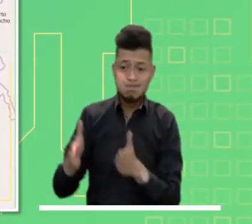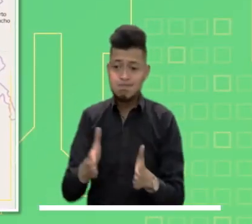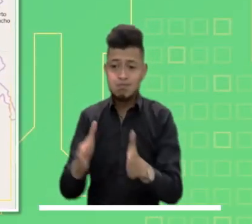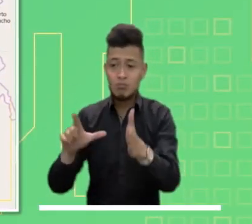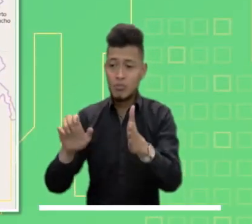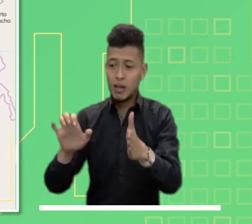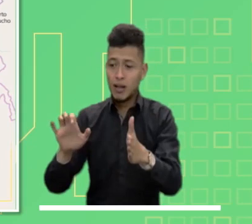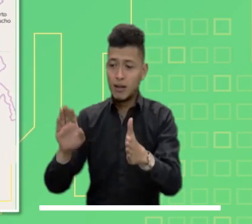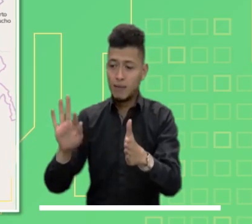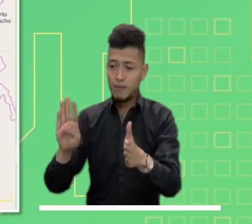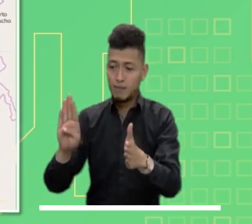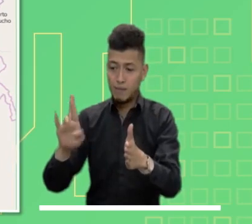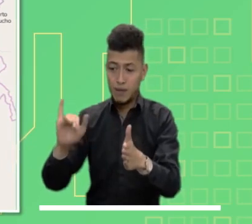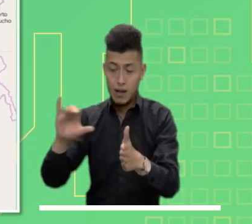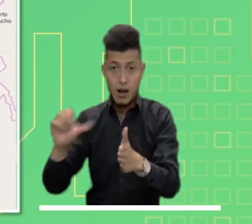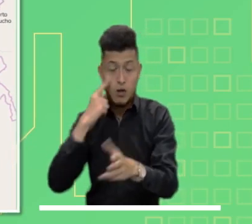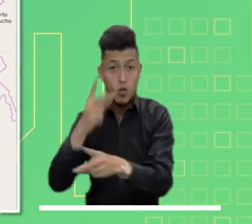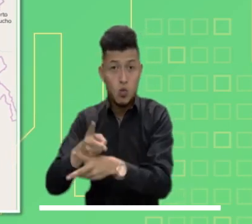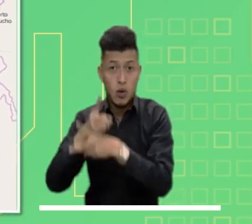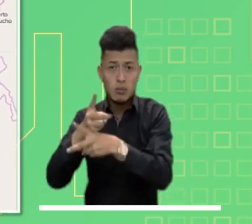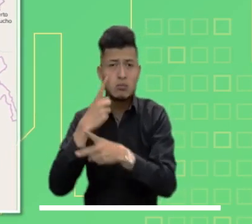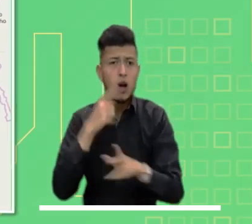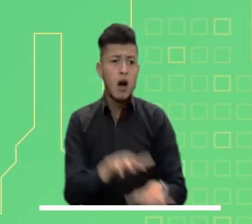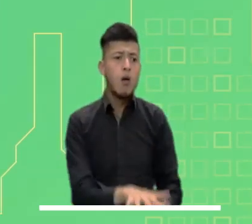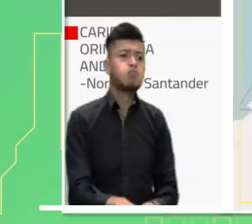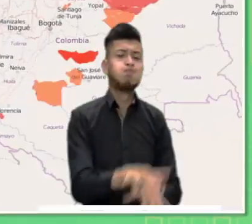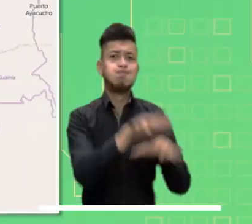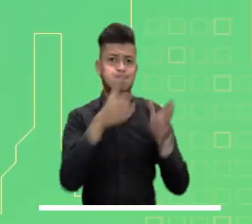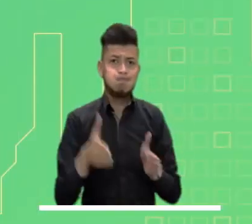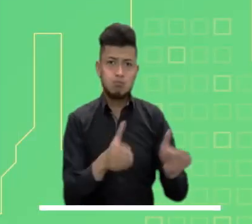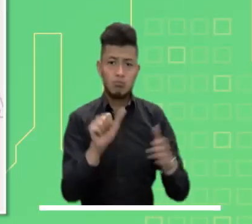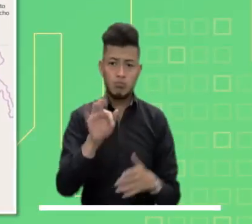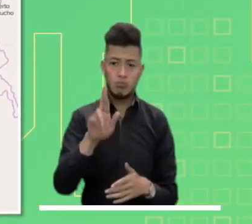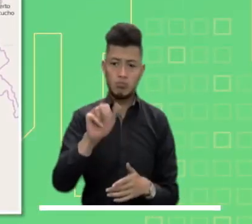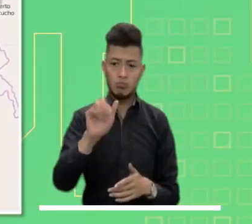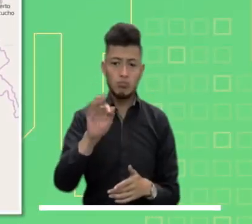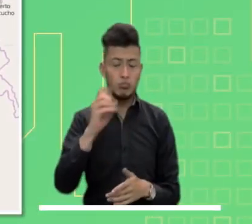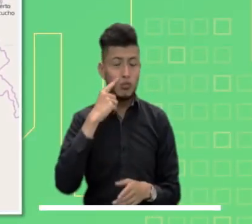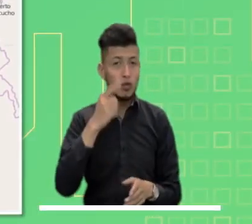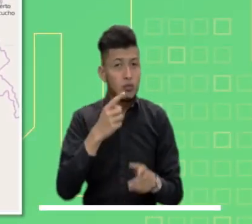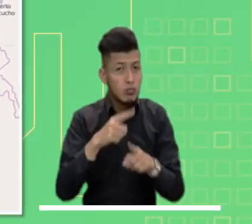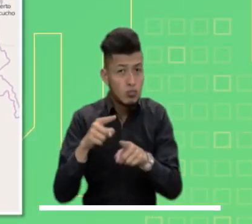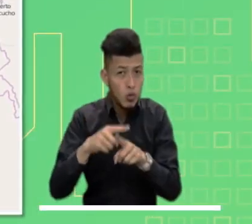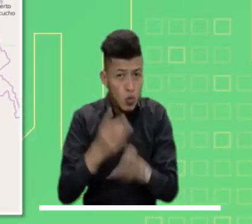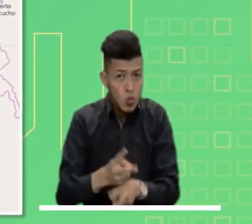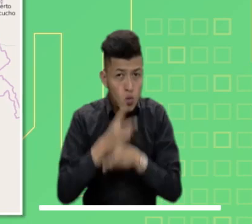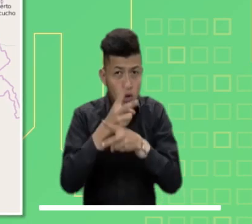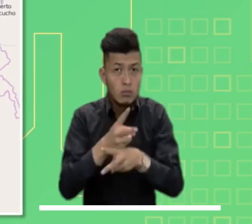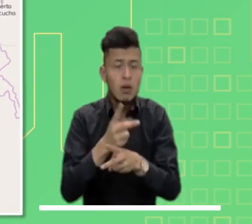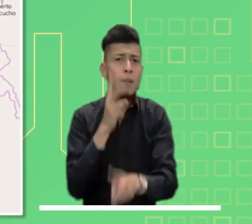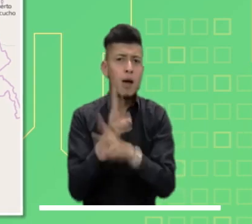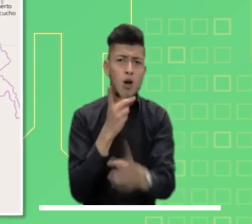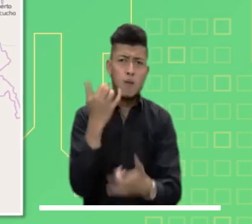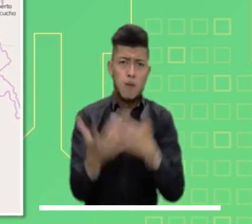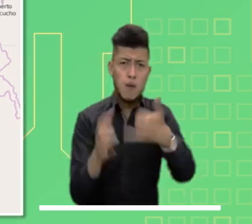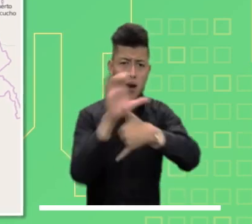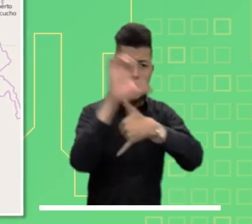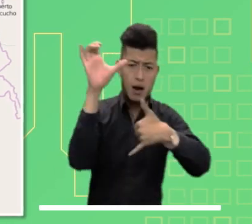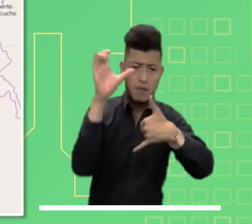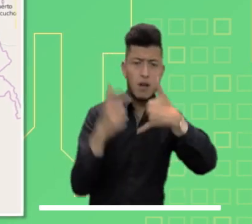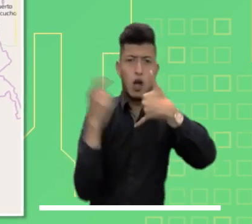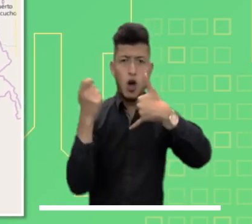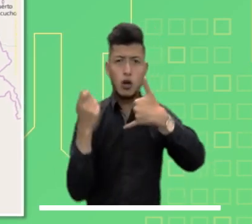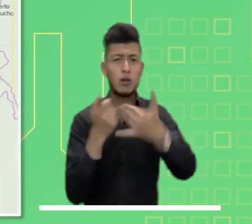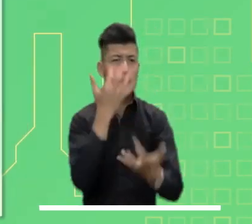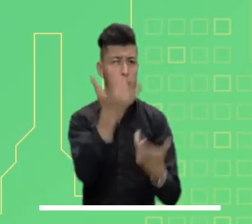los ríos Mulatos, San Juan, Magdalena, Aracataca, Cesar y Garagóa. Alerta roja por probabilidad de incendios